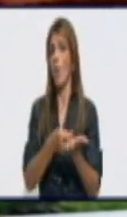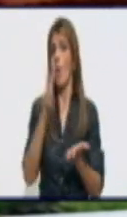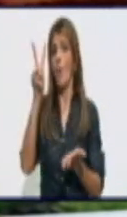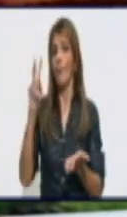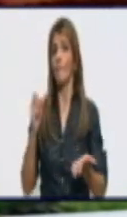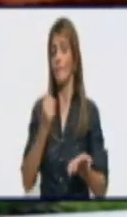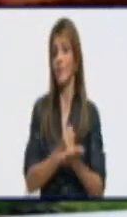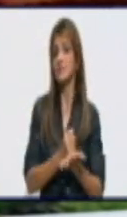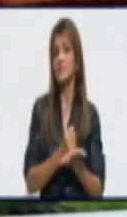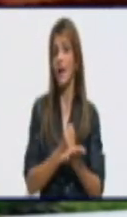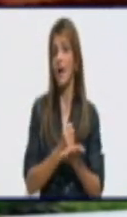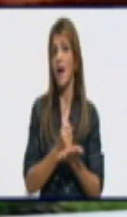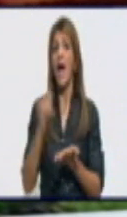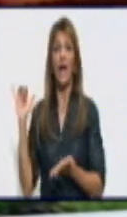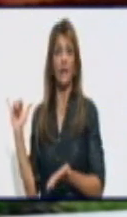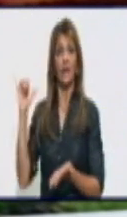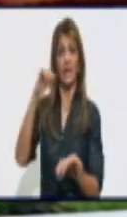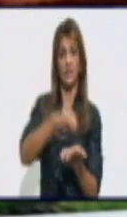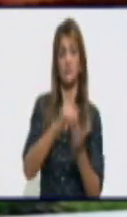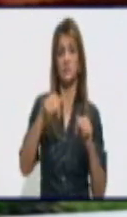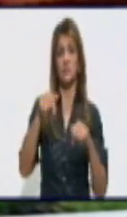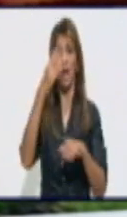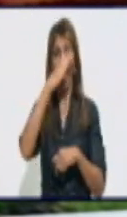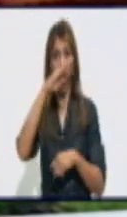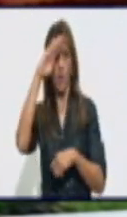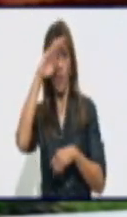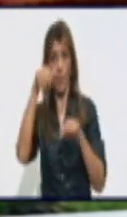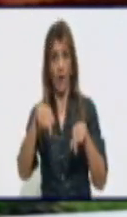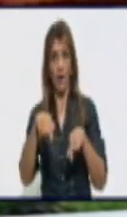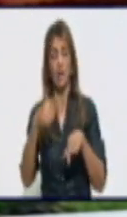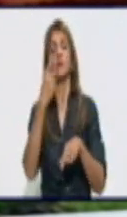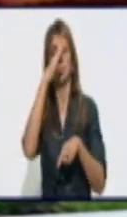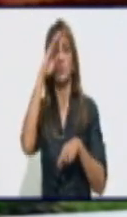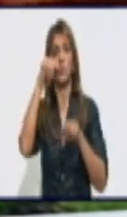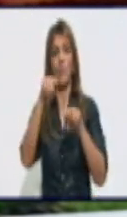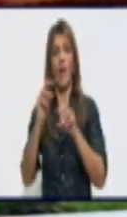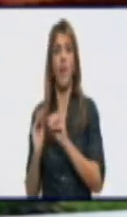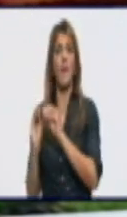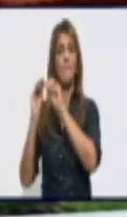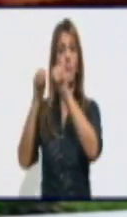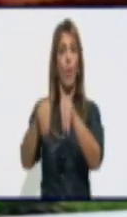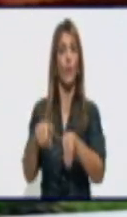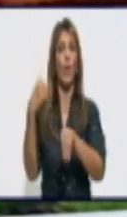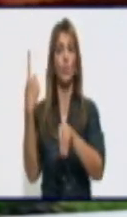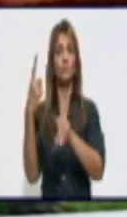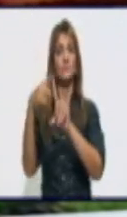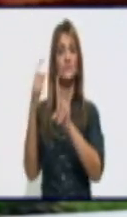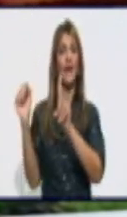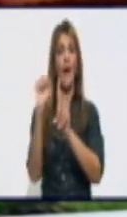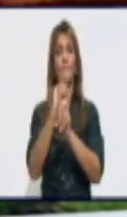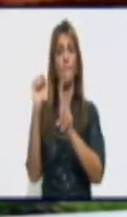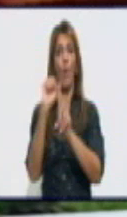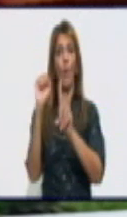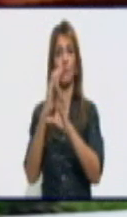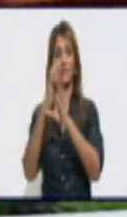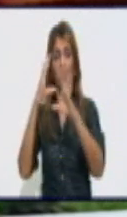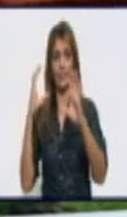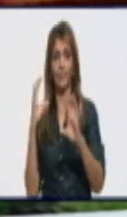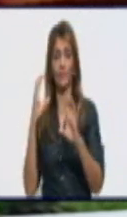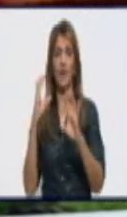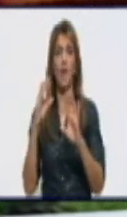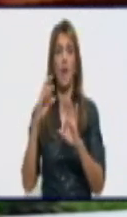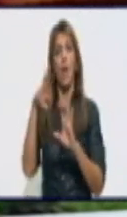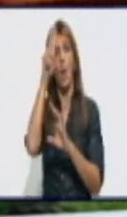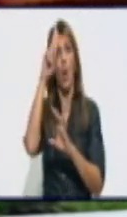Y el Estado cubano le pone un transporte, lo hospeda en un centro de